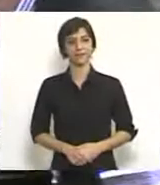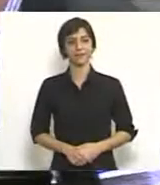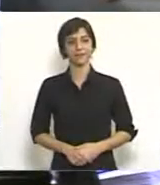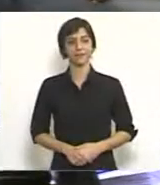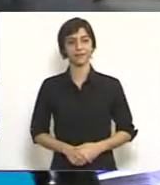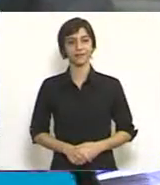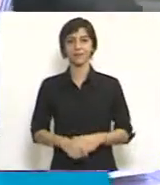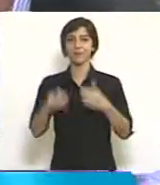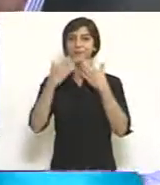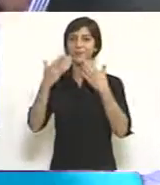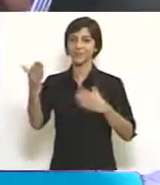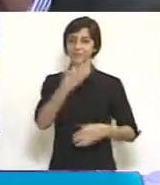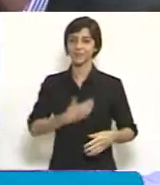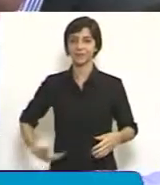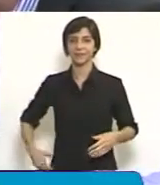Gracias, Presidenta.